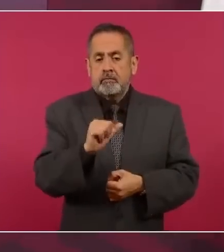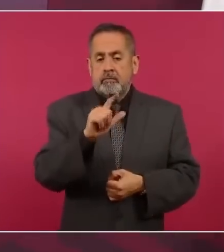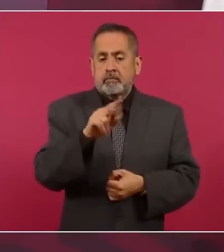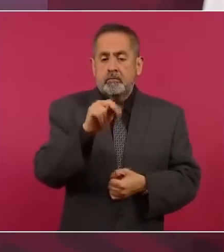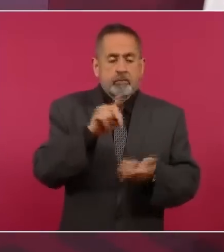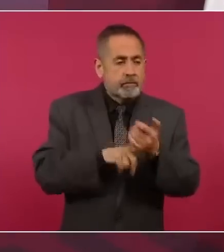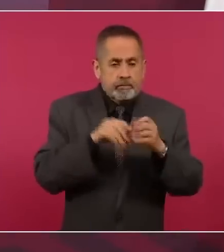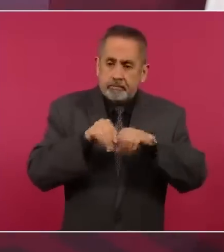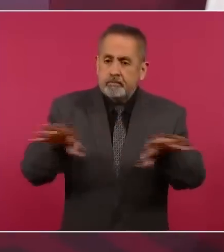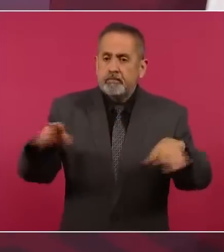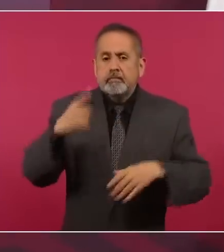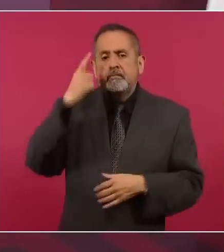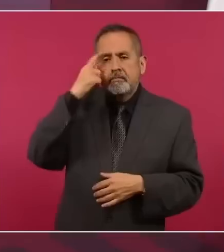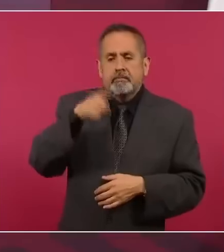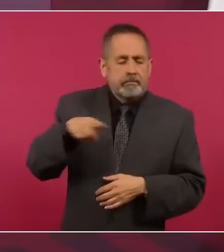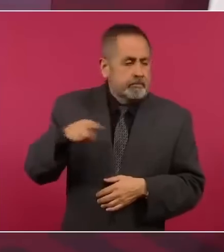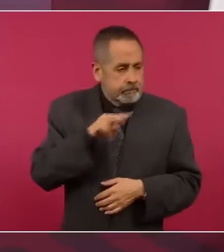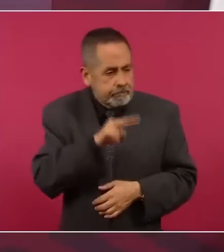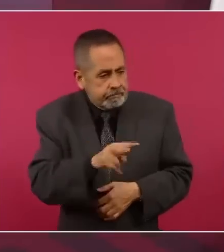se repita,